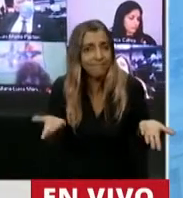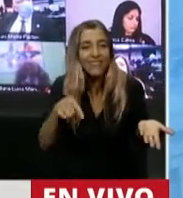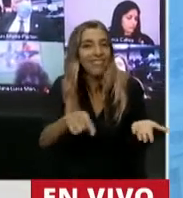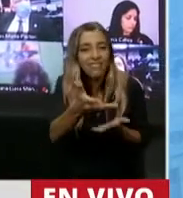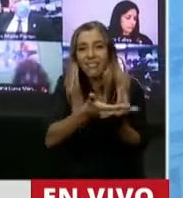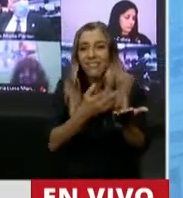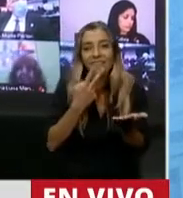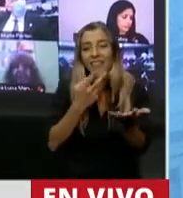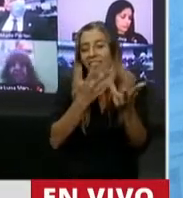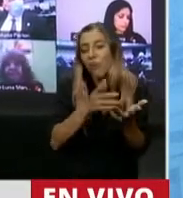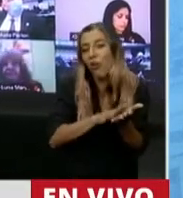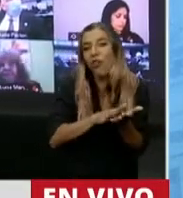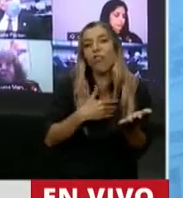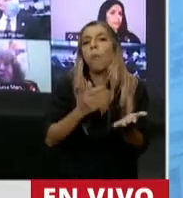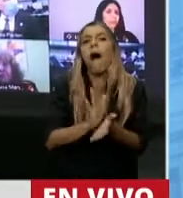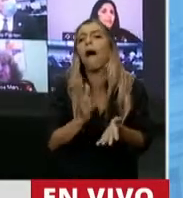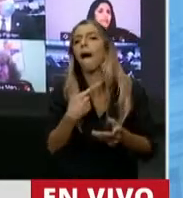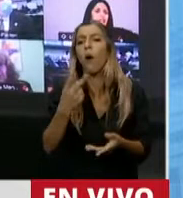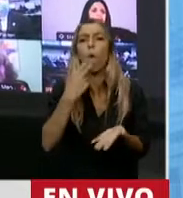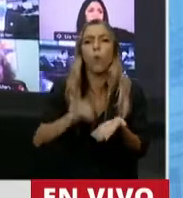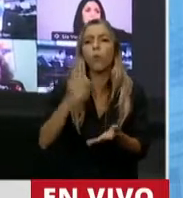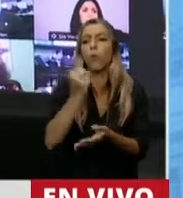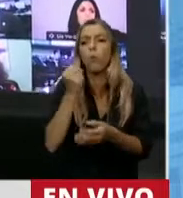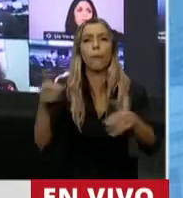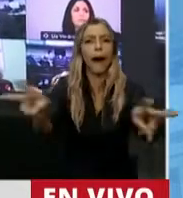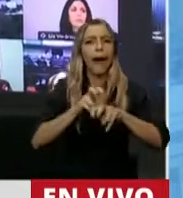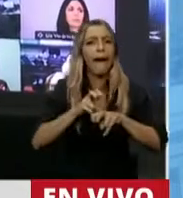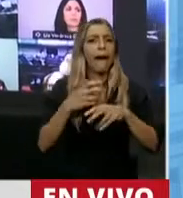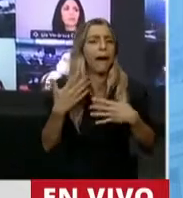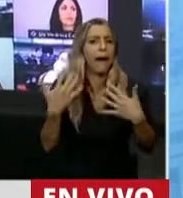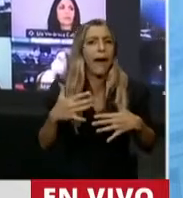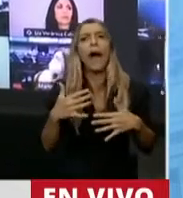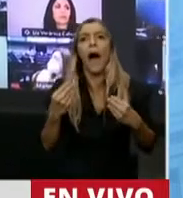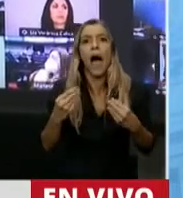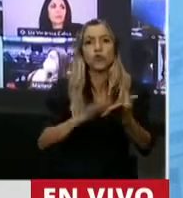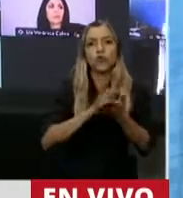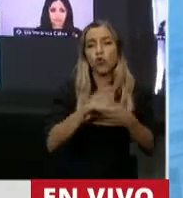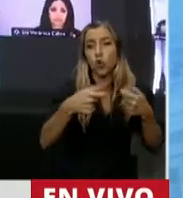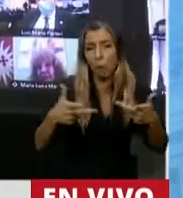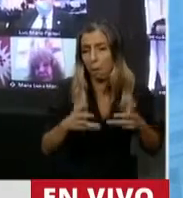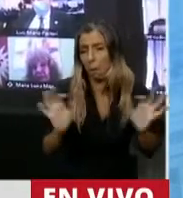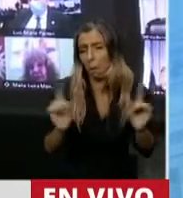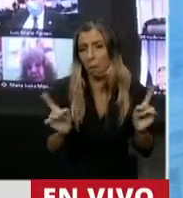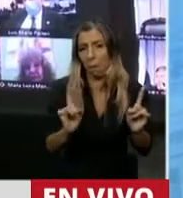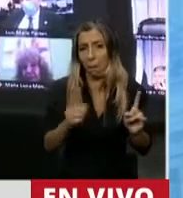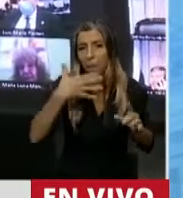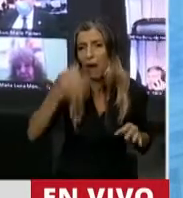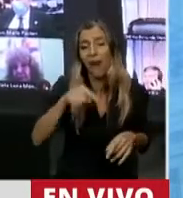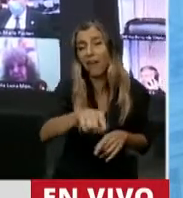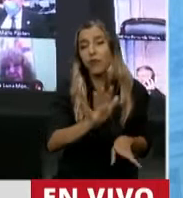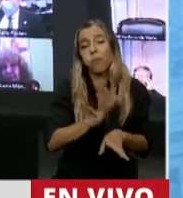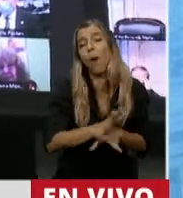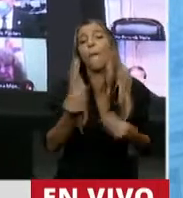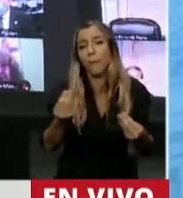quiere hacer creer. Este impuesto tiene un afán ideológico. Y la prueba más grande que tiene un afán ideológico es que hoy lo estamos